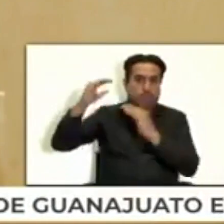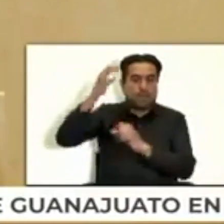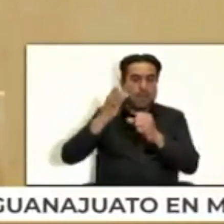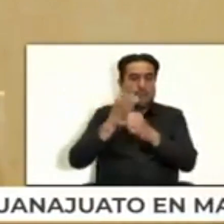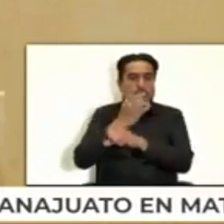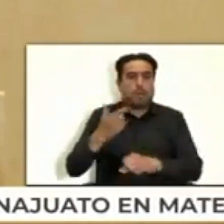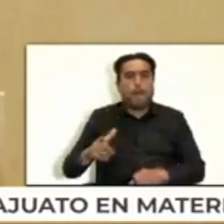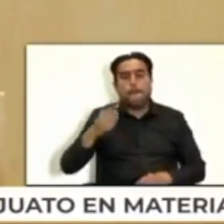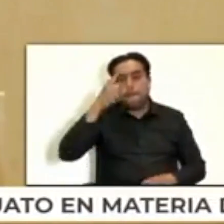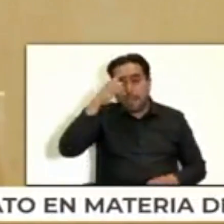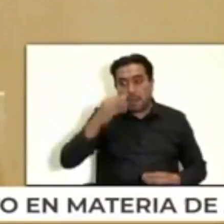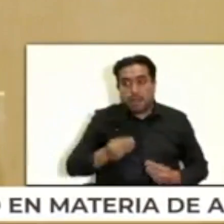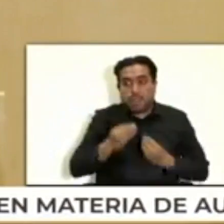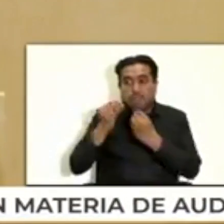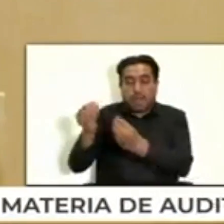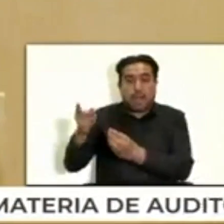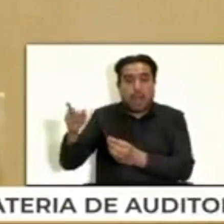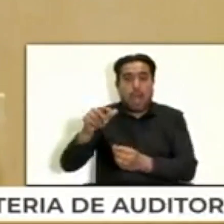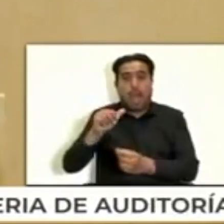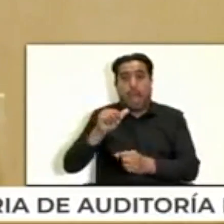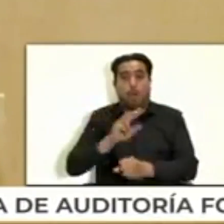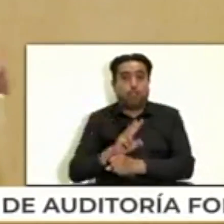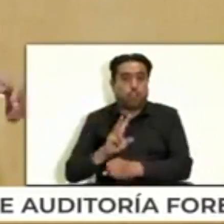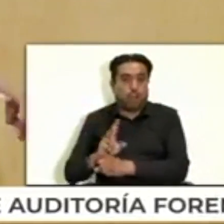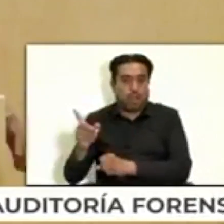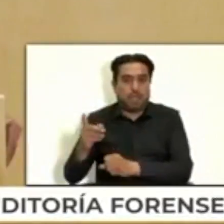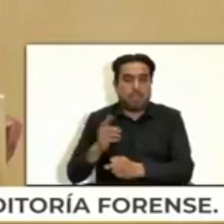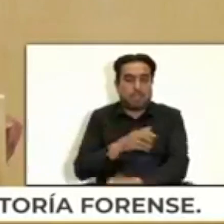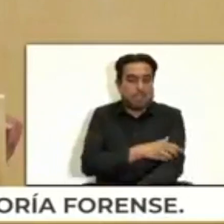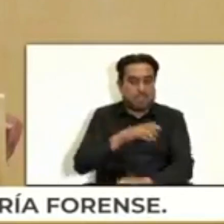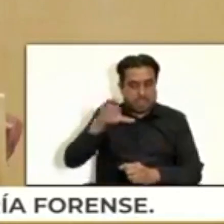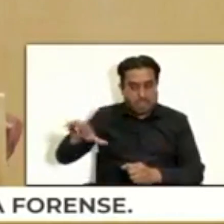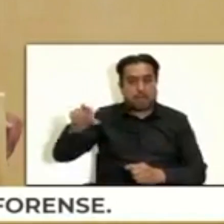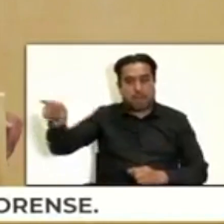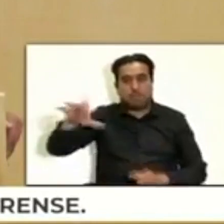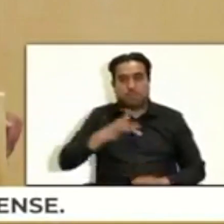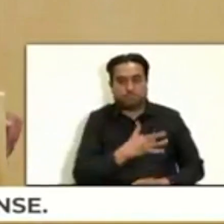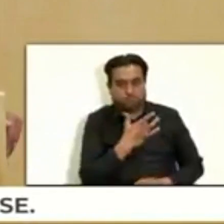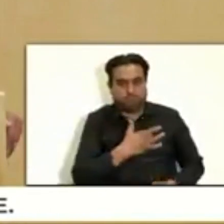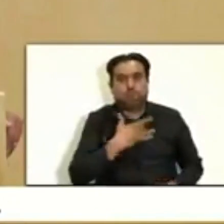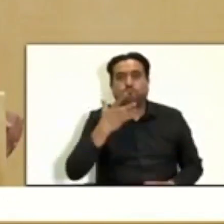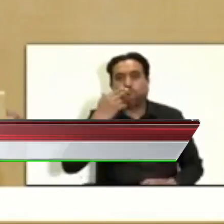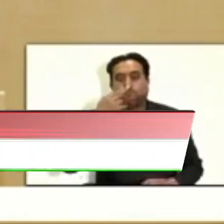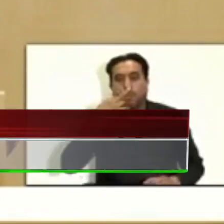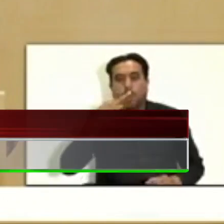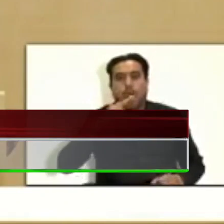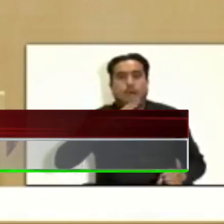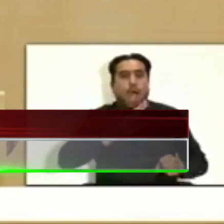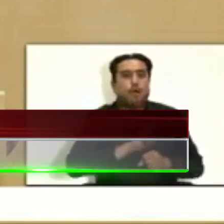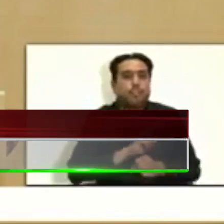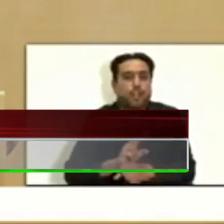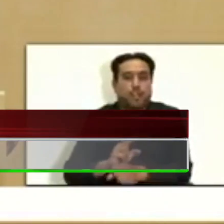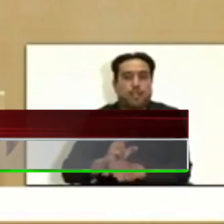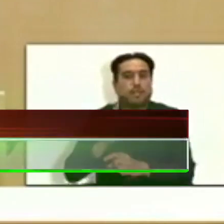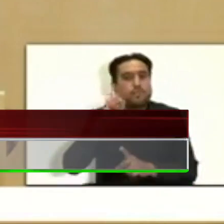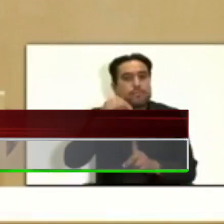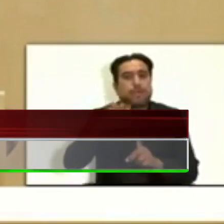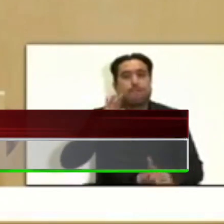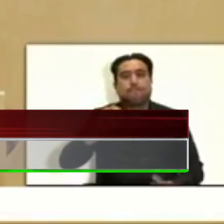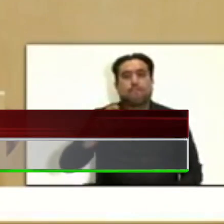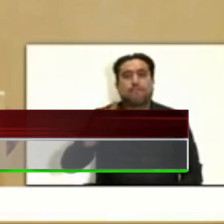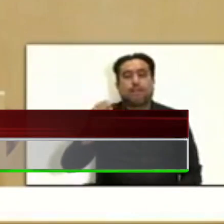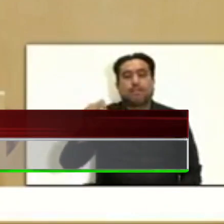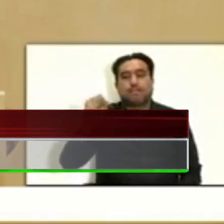facultar a la Auditoría Superior del Estado para practicar auditorías de tipo forense que sirvan en la